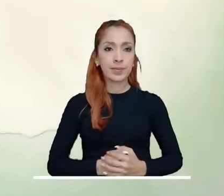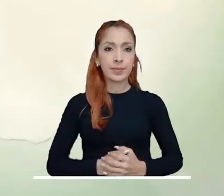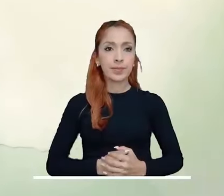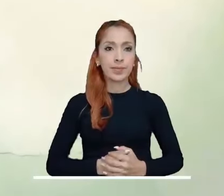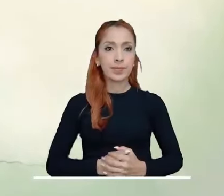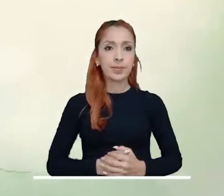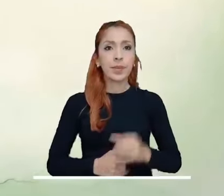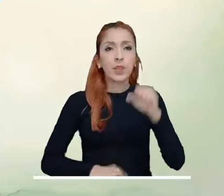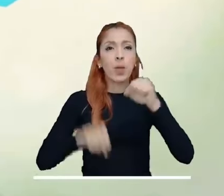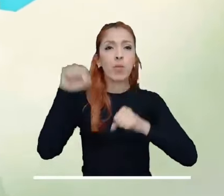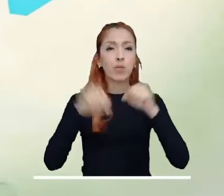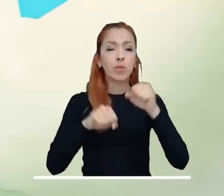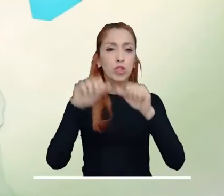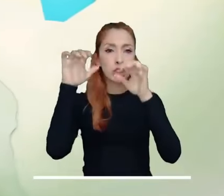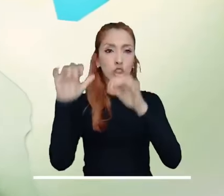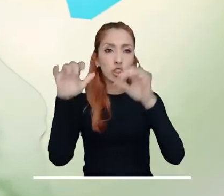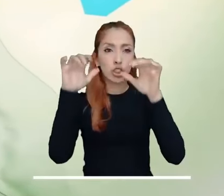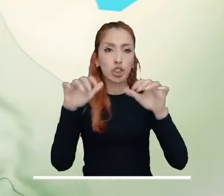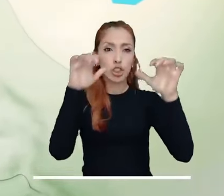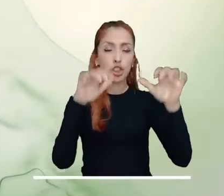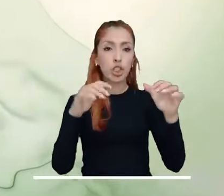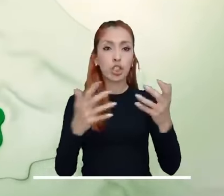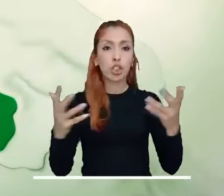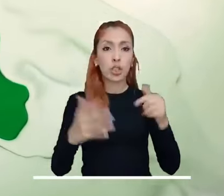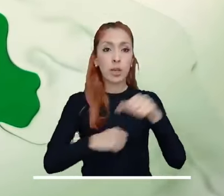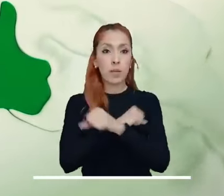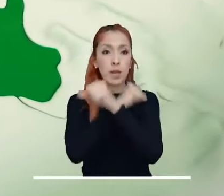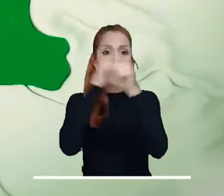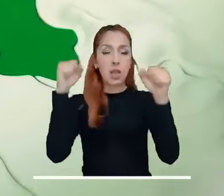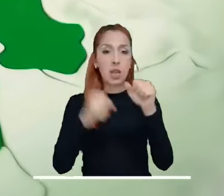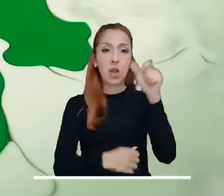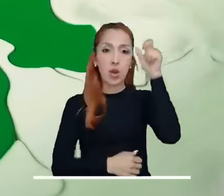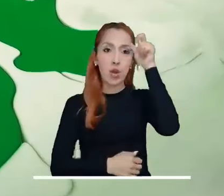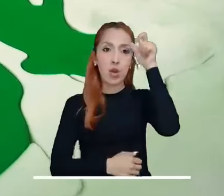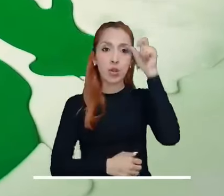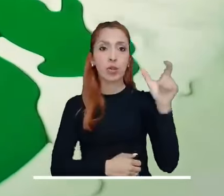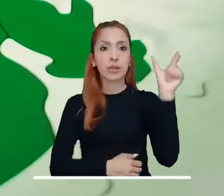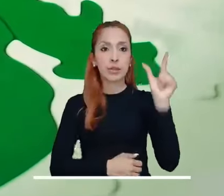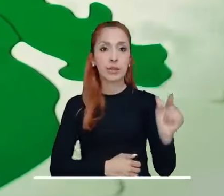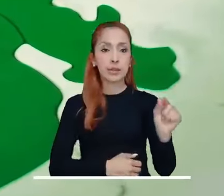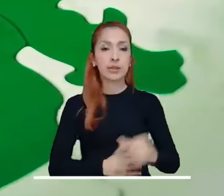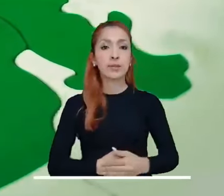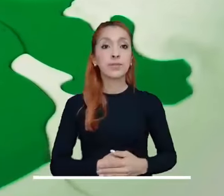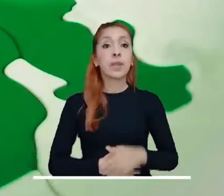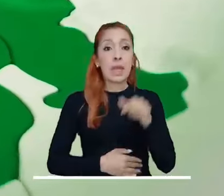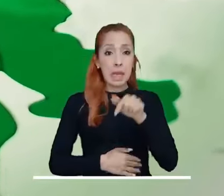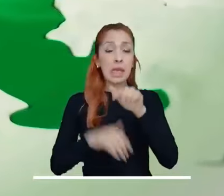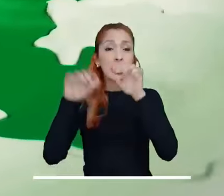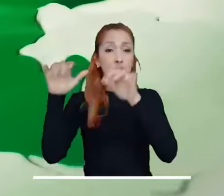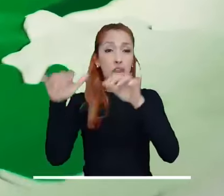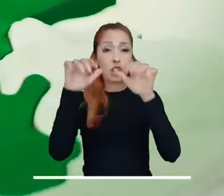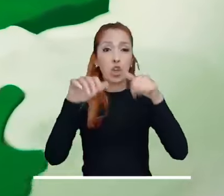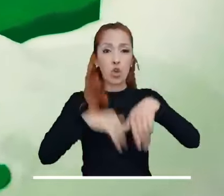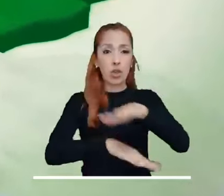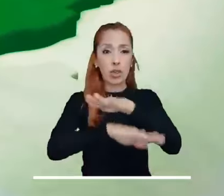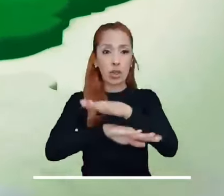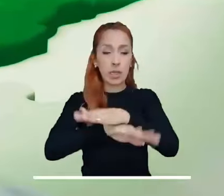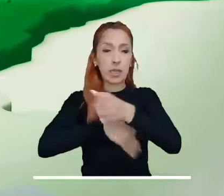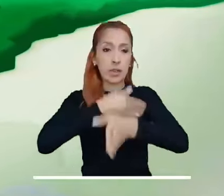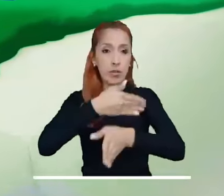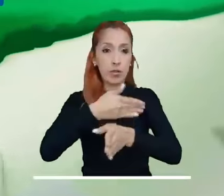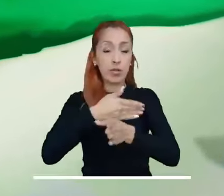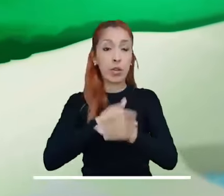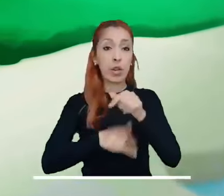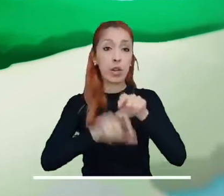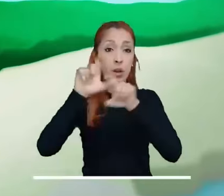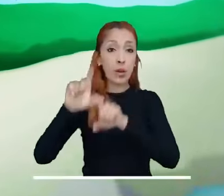Posibles lluvias se esperan durante la mañana en Córdoba y César, las cuales se extenderán durante la tarde en